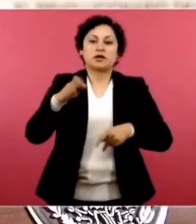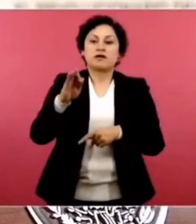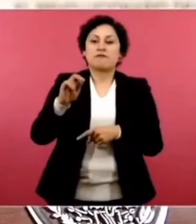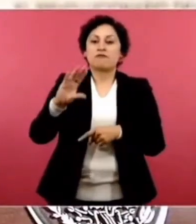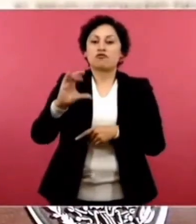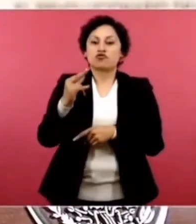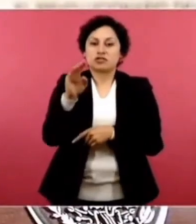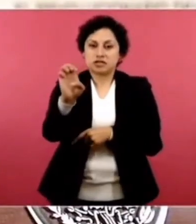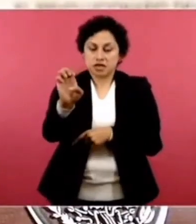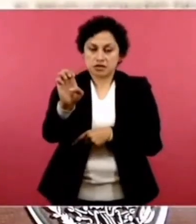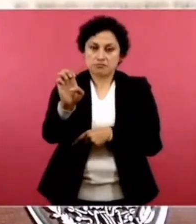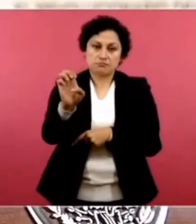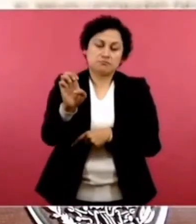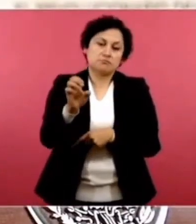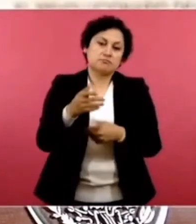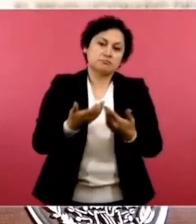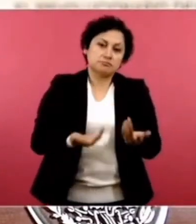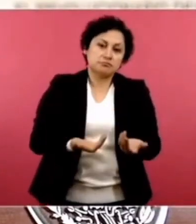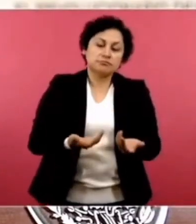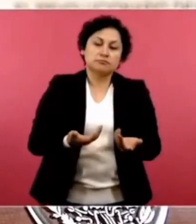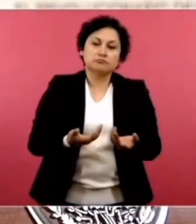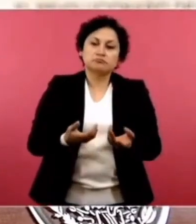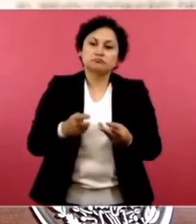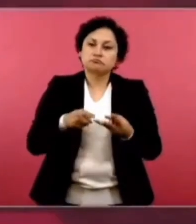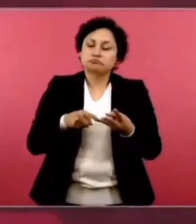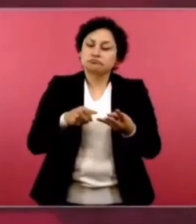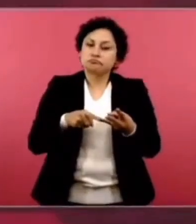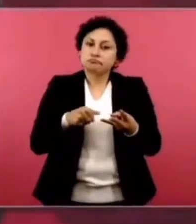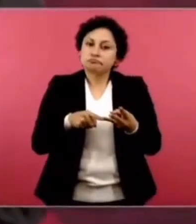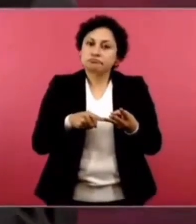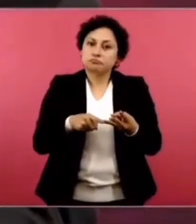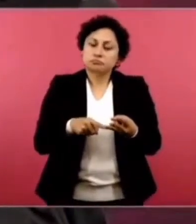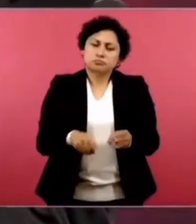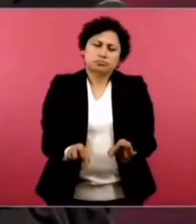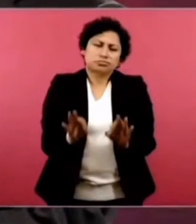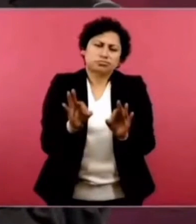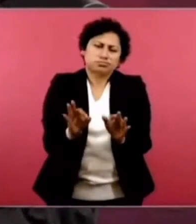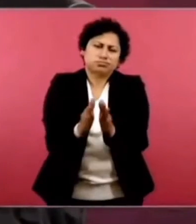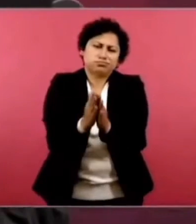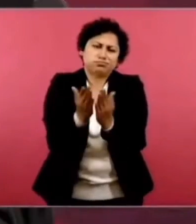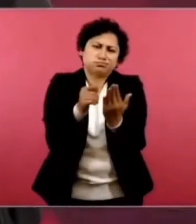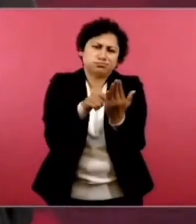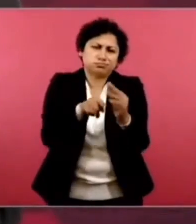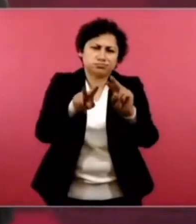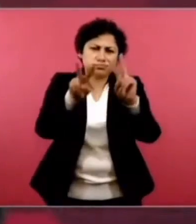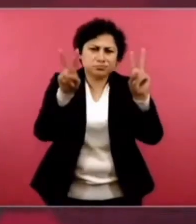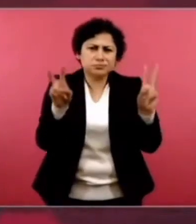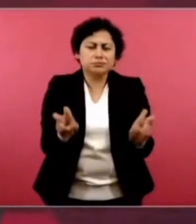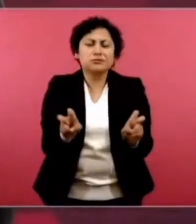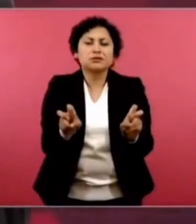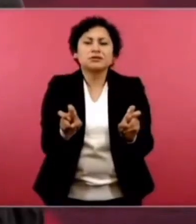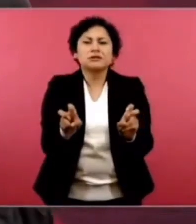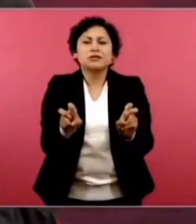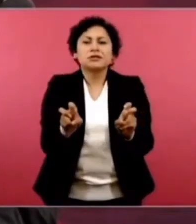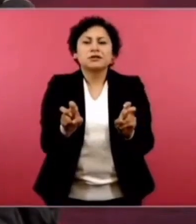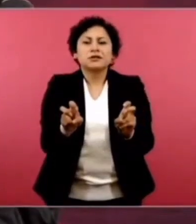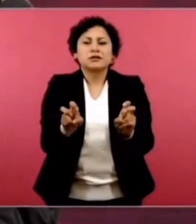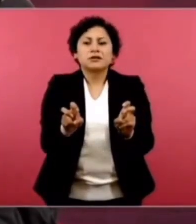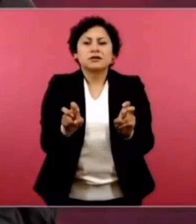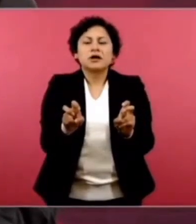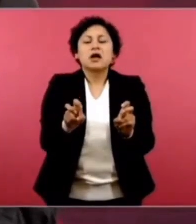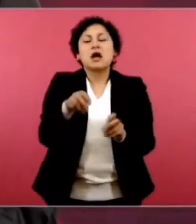y tiene un gran libro que se llama Momentos